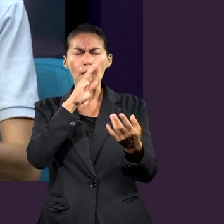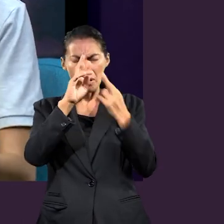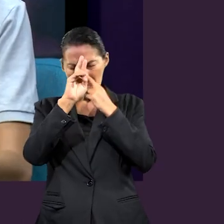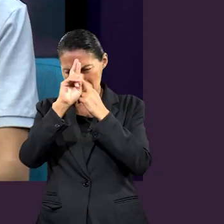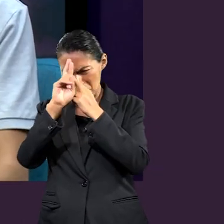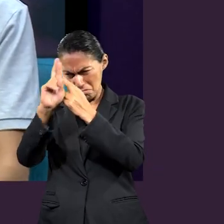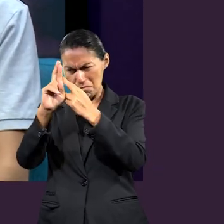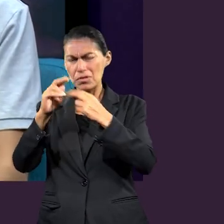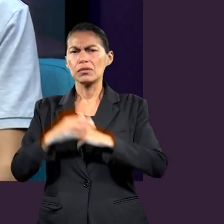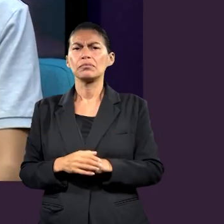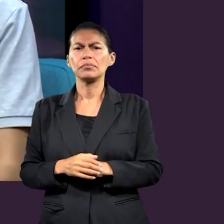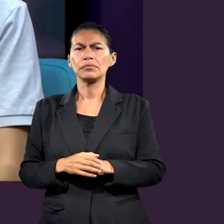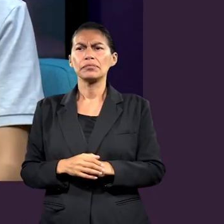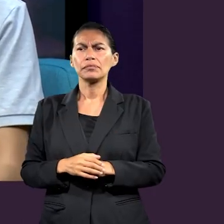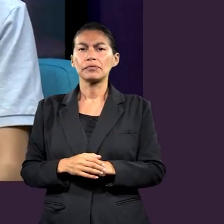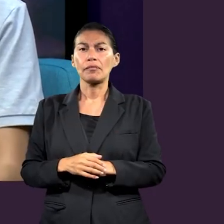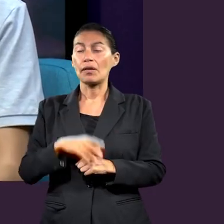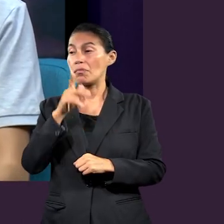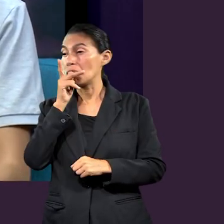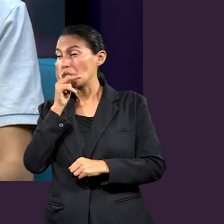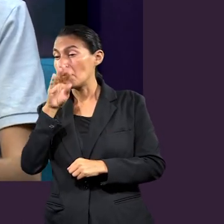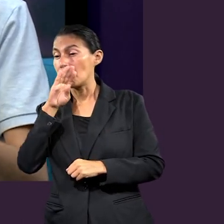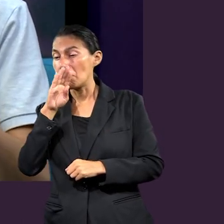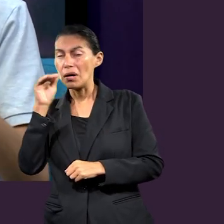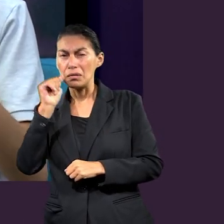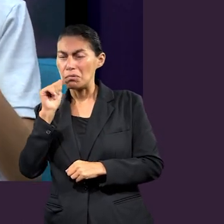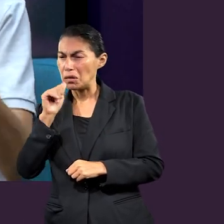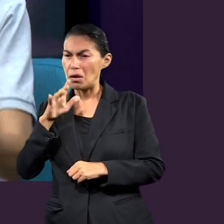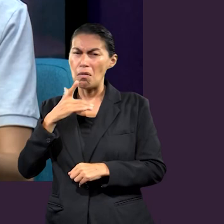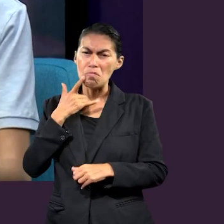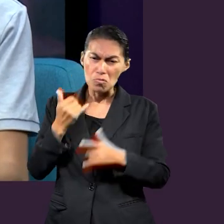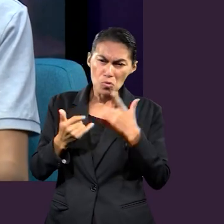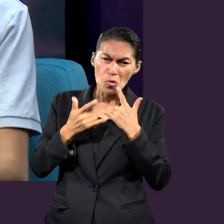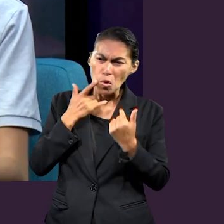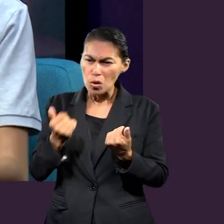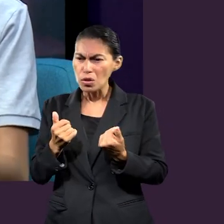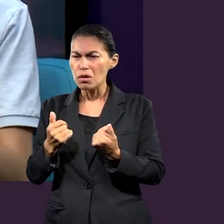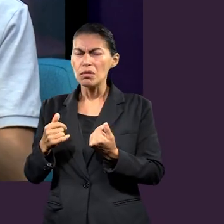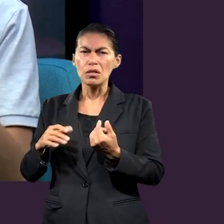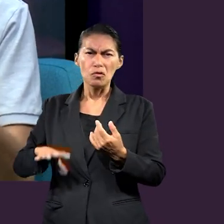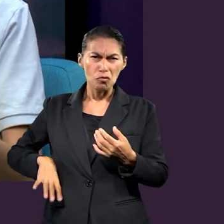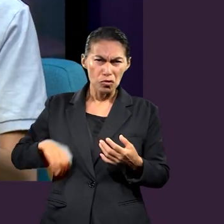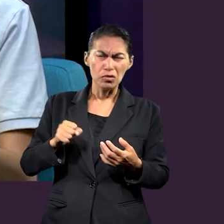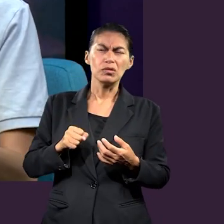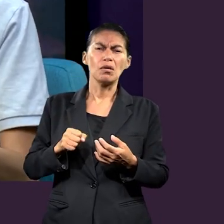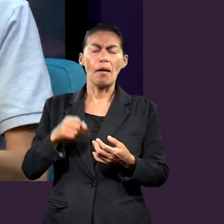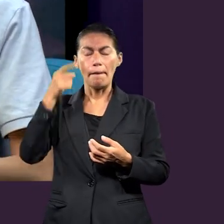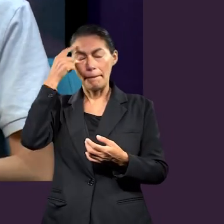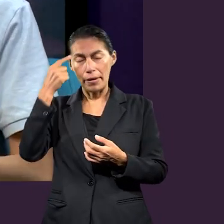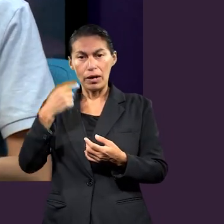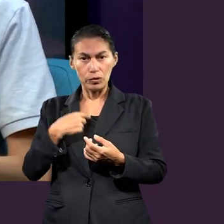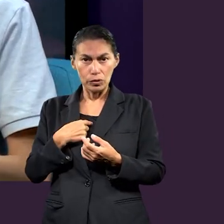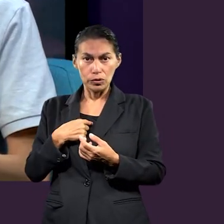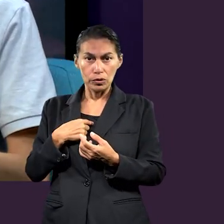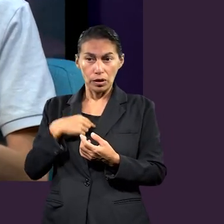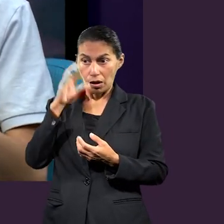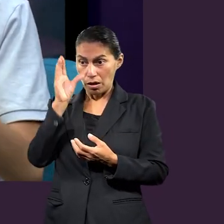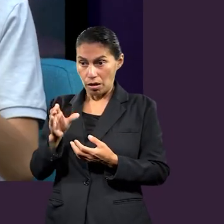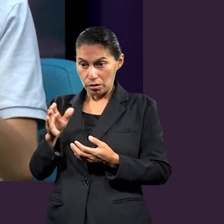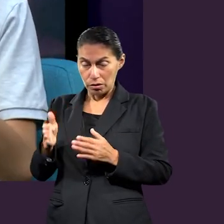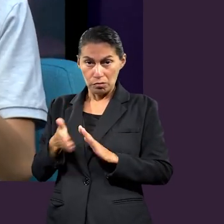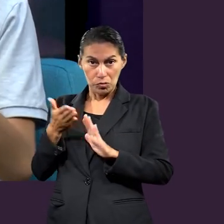honremos a nuestros padres, porque, pues, ellos han hecho un esfuerzo para que nos formemos. Lo que somos nosotros,